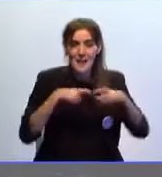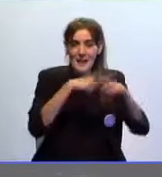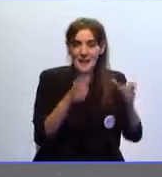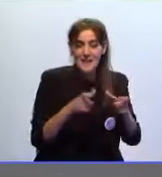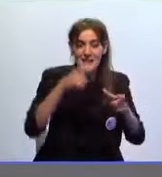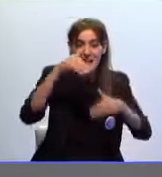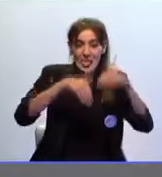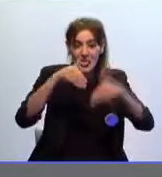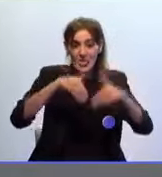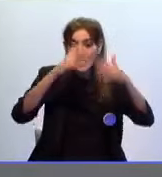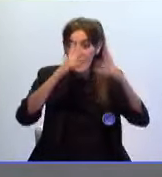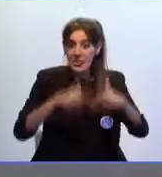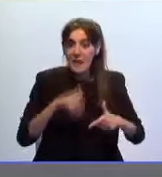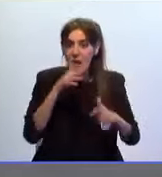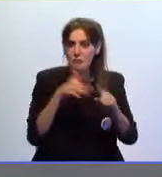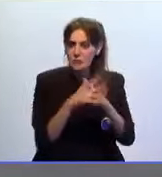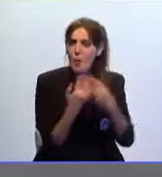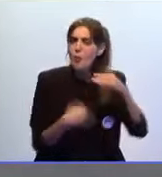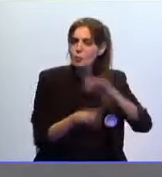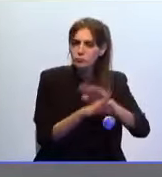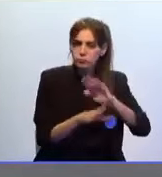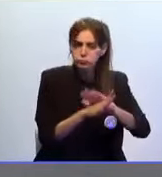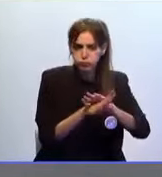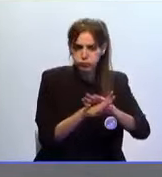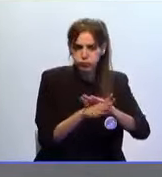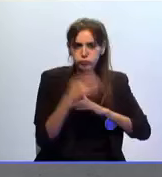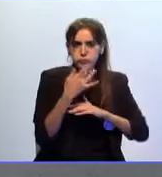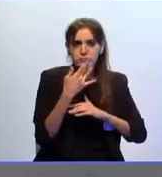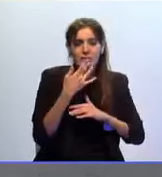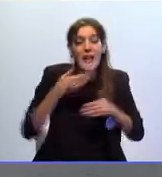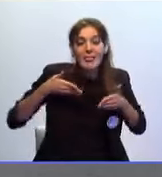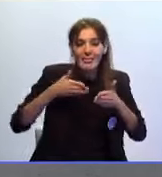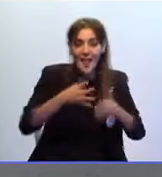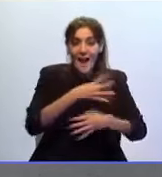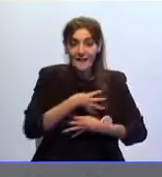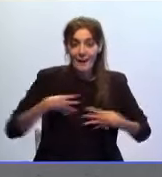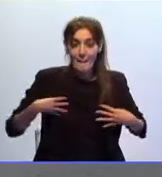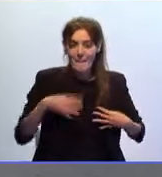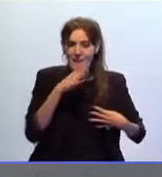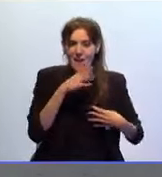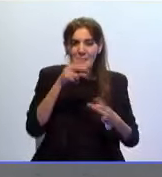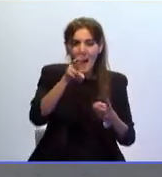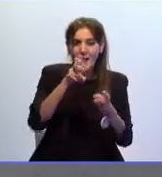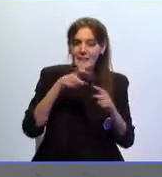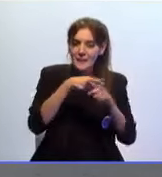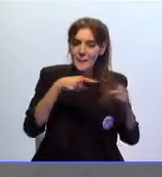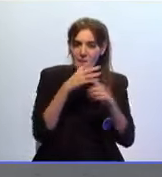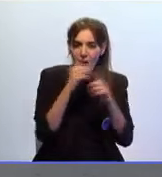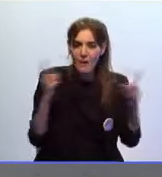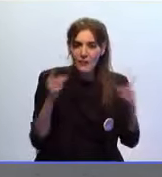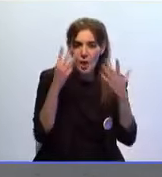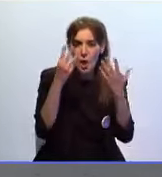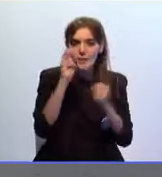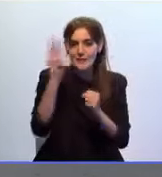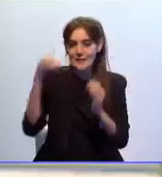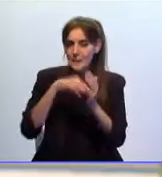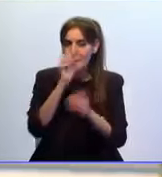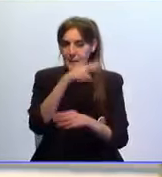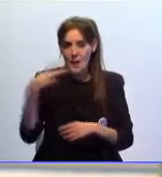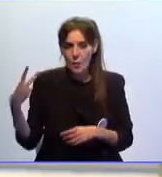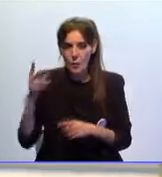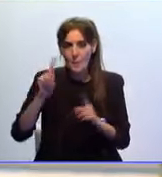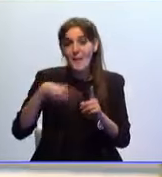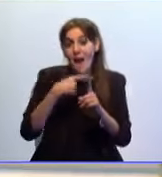censal más rica de la ciudad continúan siendo los alrededores de La Gran Vía donde la renta media por hogar anual roza los 83.000 euros.